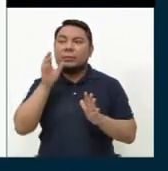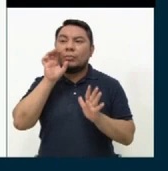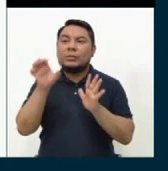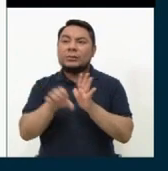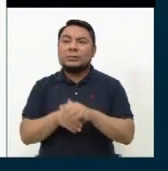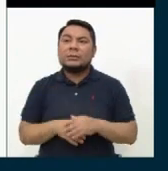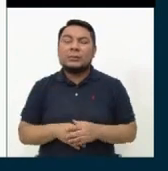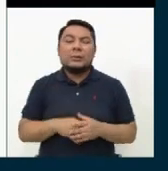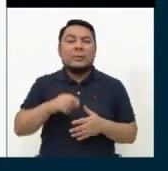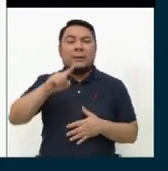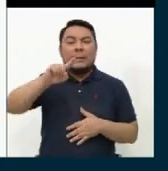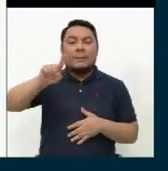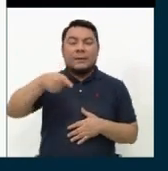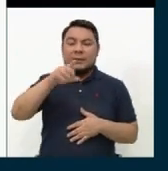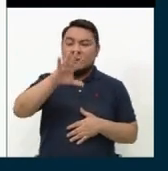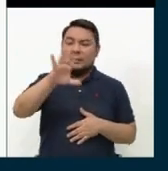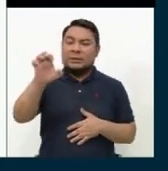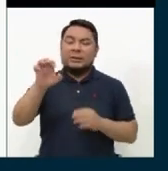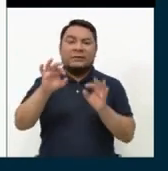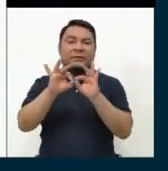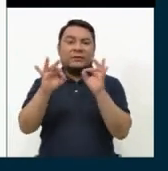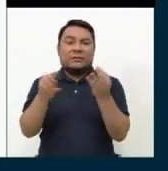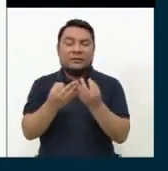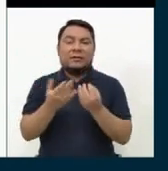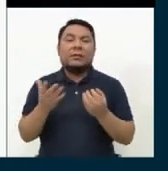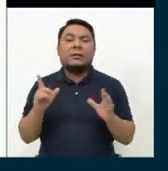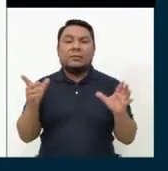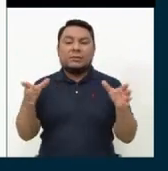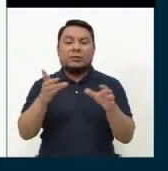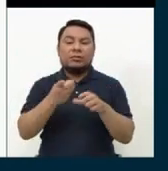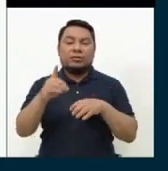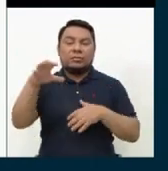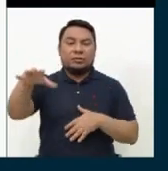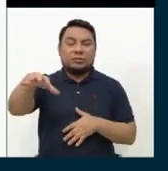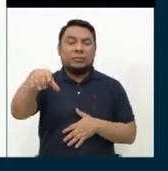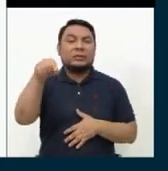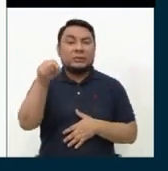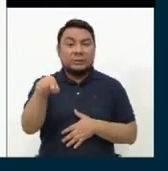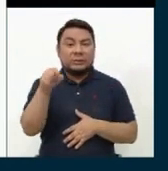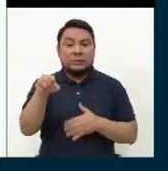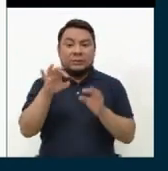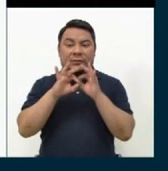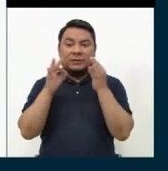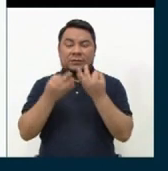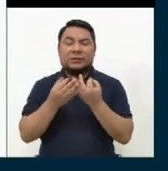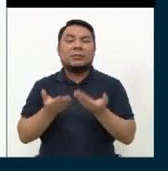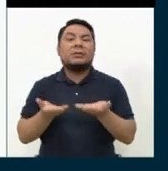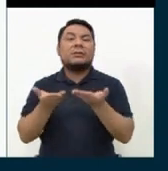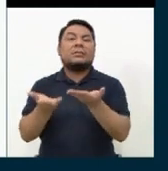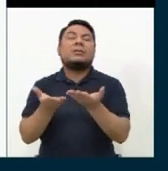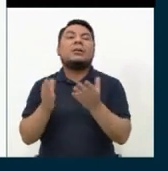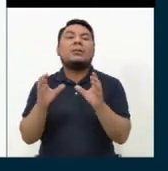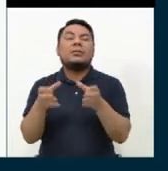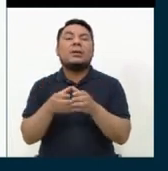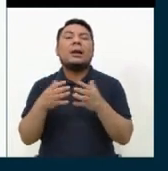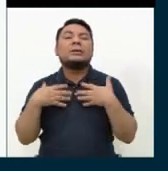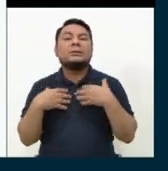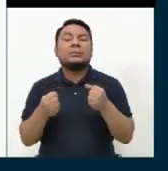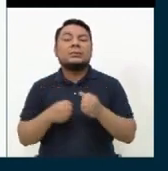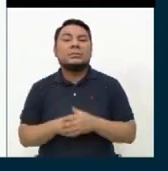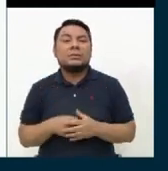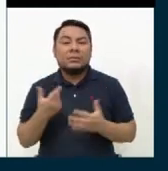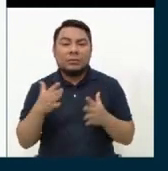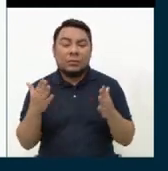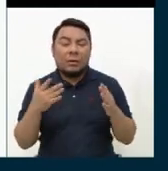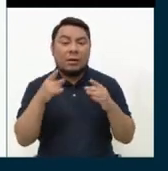ejemplo, 1.500 familias de una unidad en un distrito, entonces a esas familias se les va a asignar un puesto de salud. Y si no hay